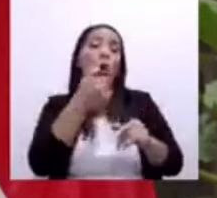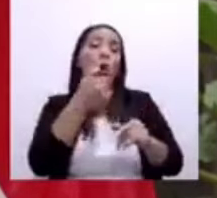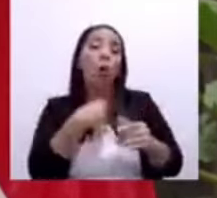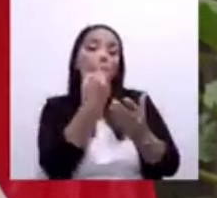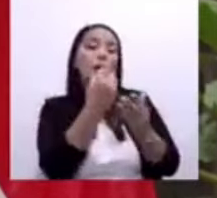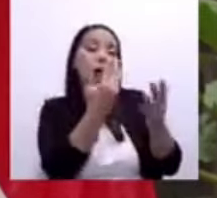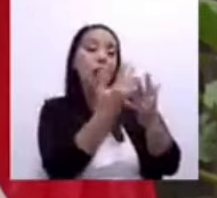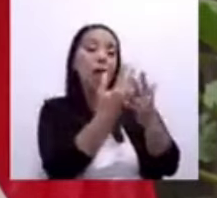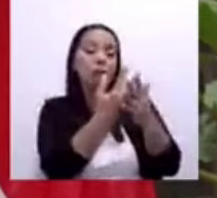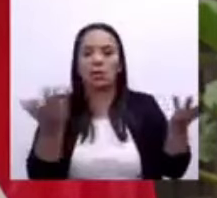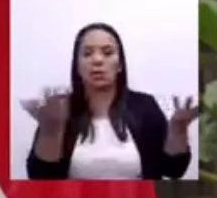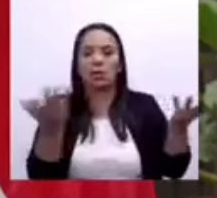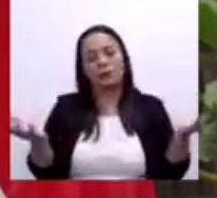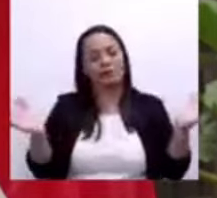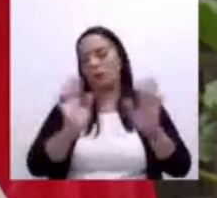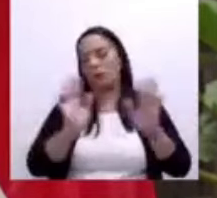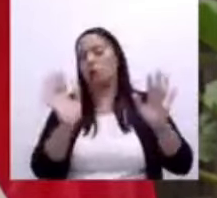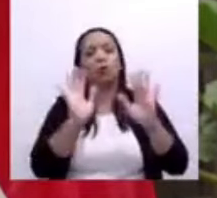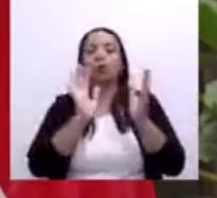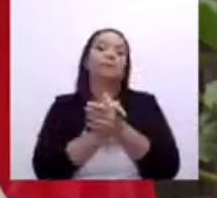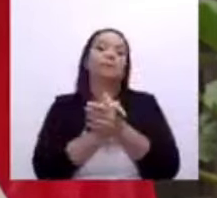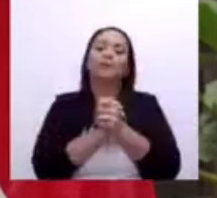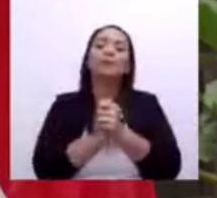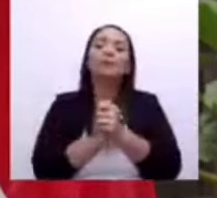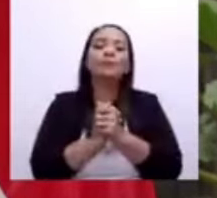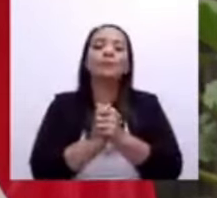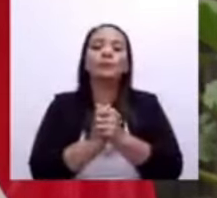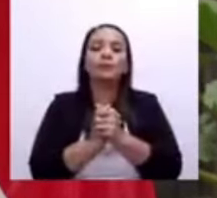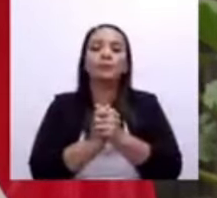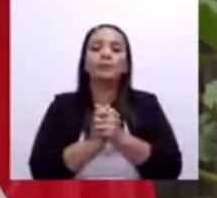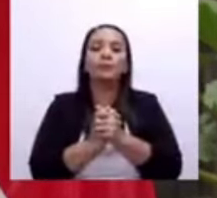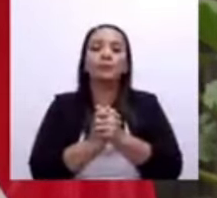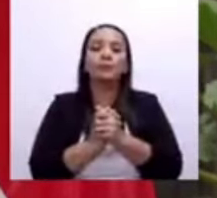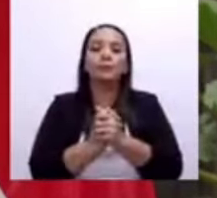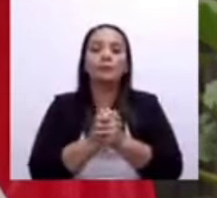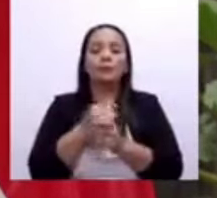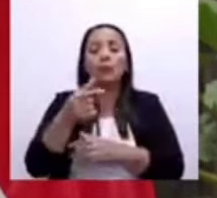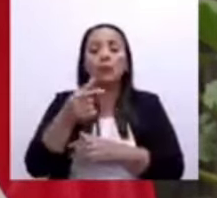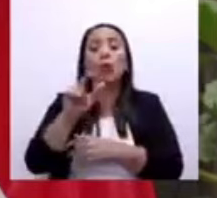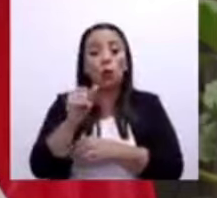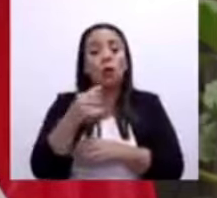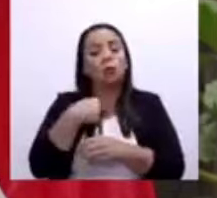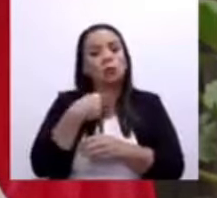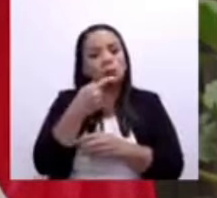con todo respeto,